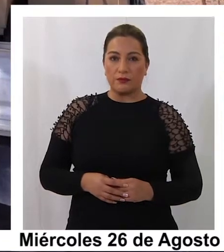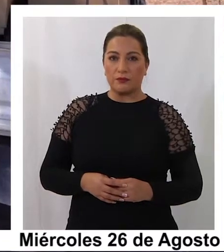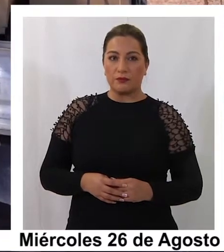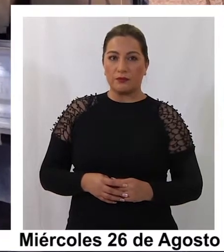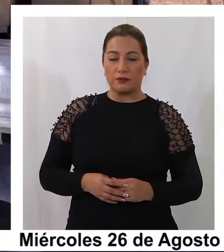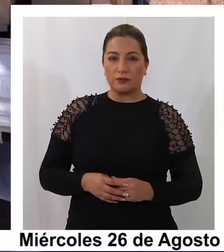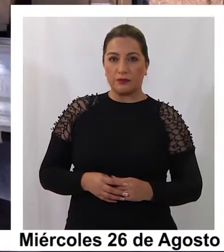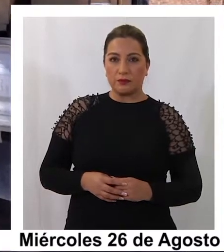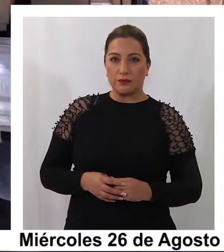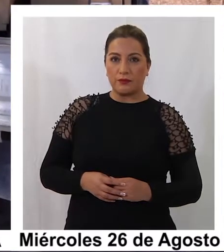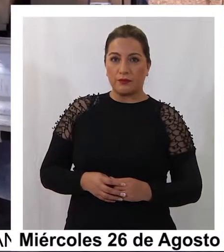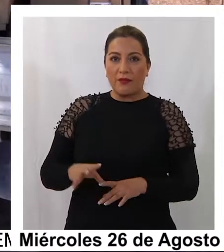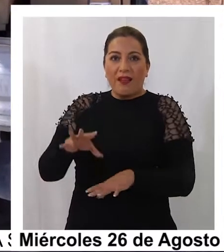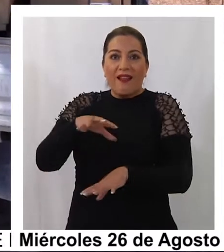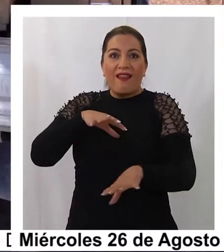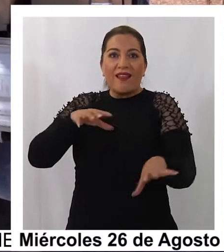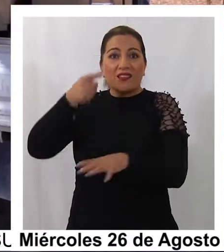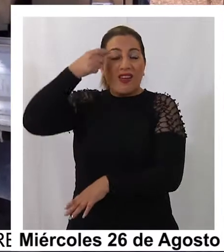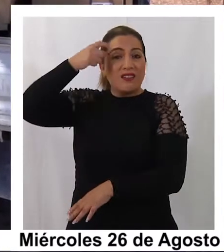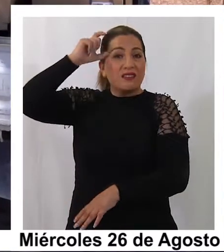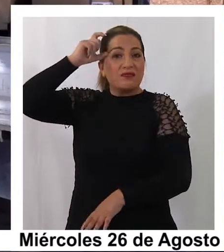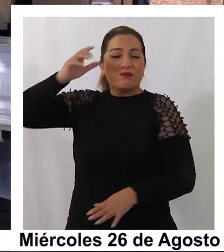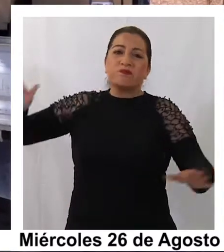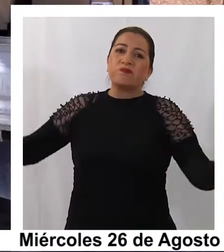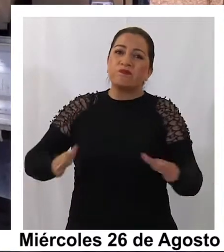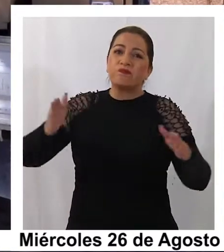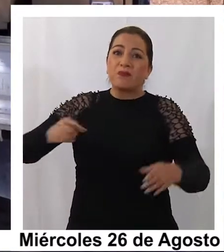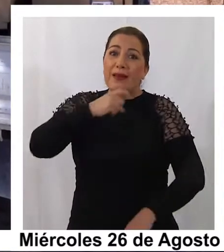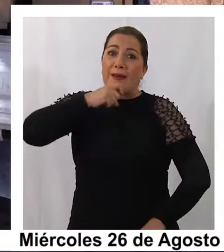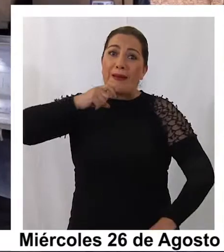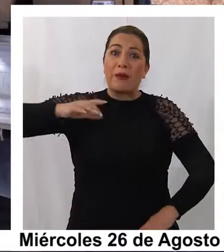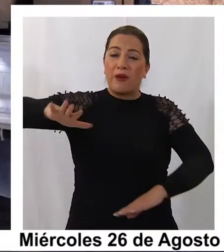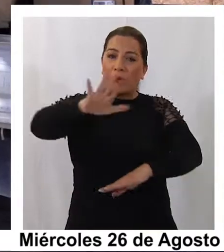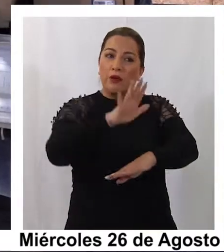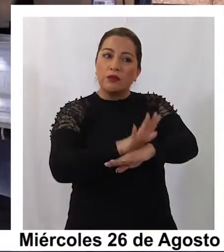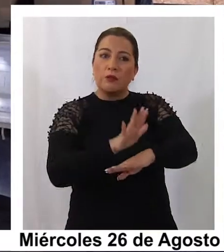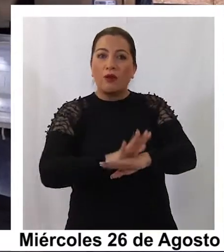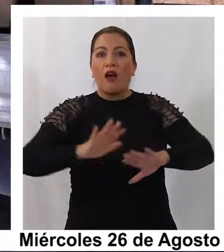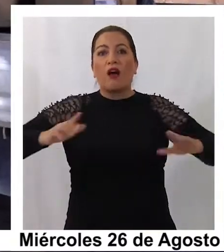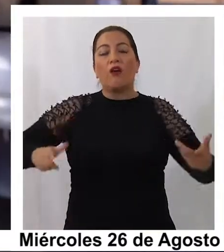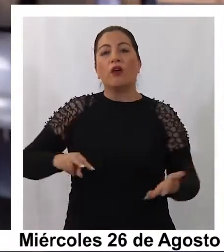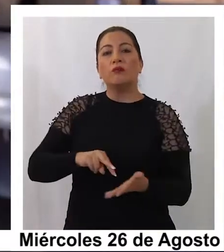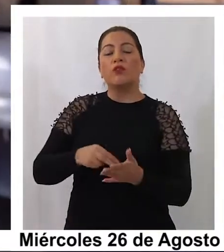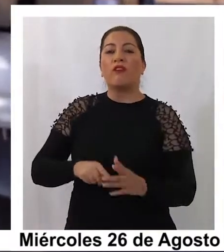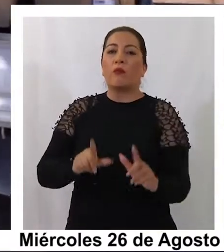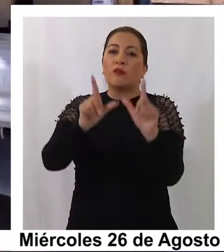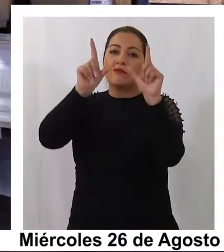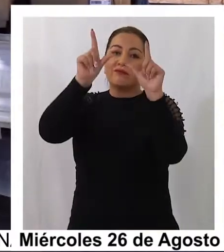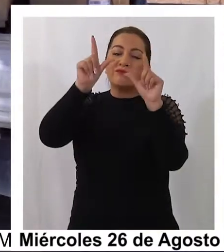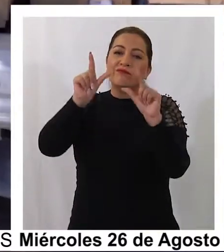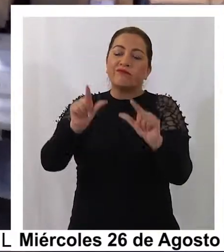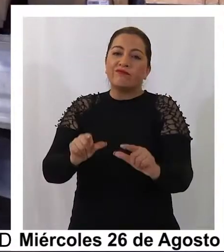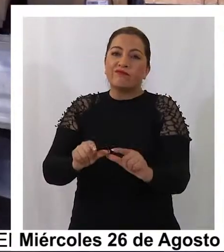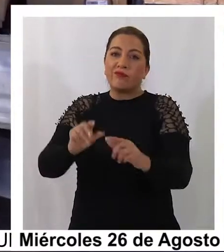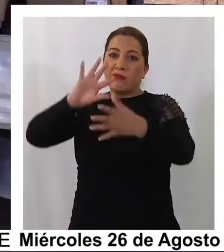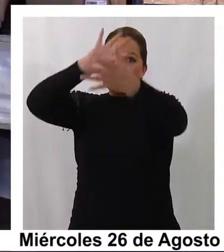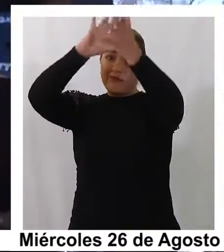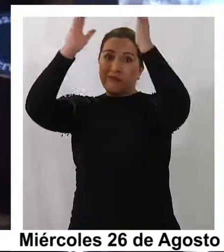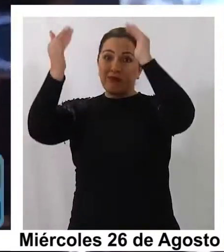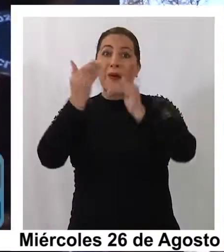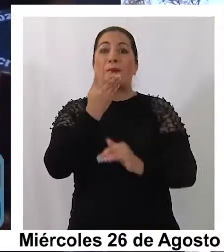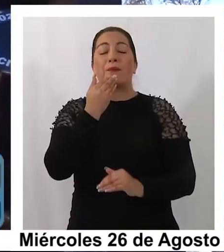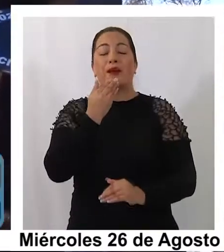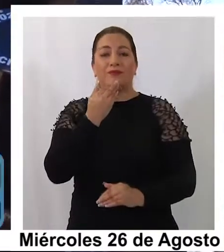Para potenciar la actividad ganadera de la Pampa del Tamarugal, que se ha visto mermada por las condiciones del tiempo y la crisis